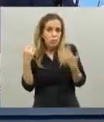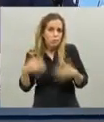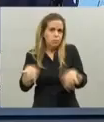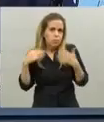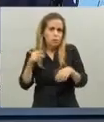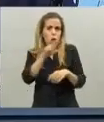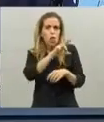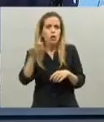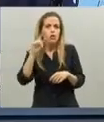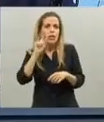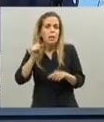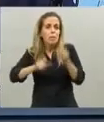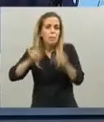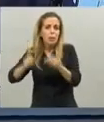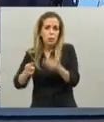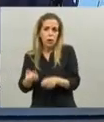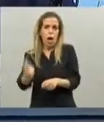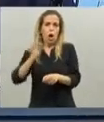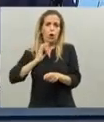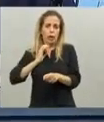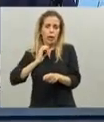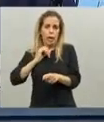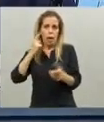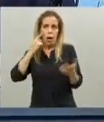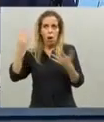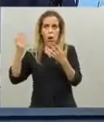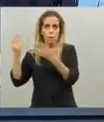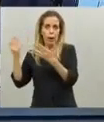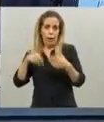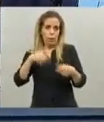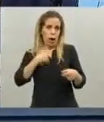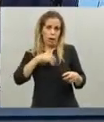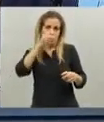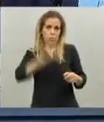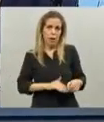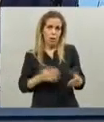.000 aproximadamente yo le atribuyo